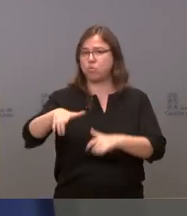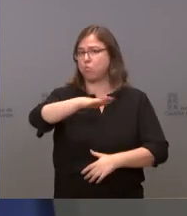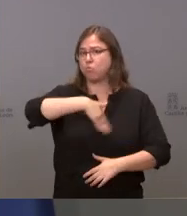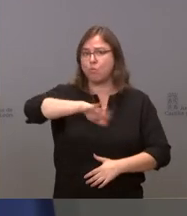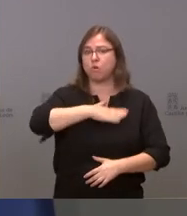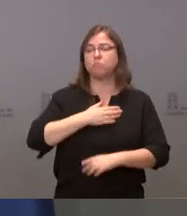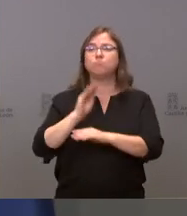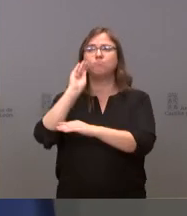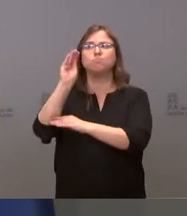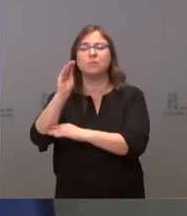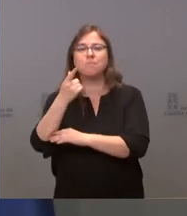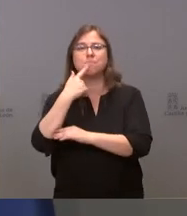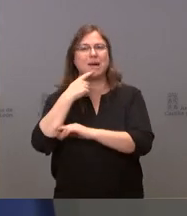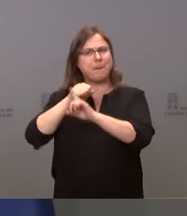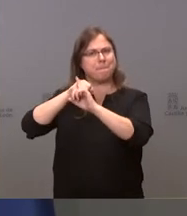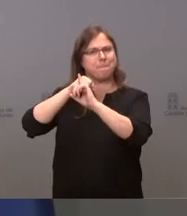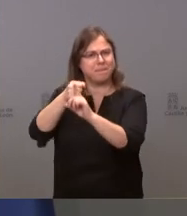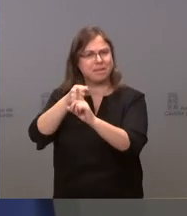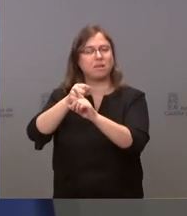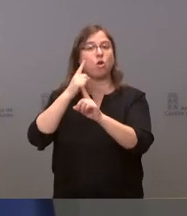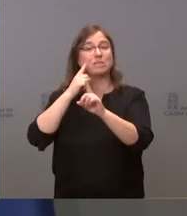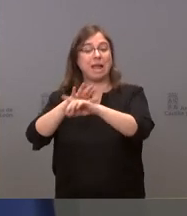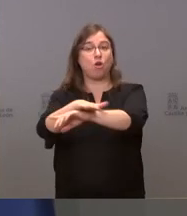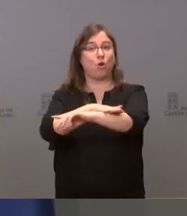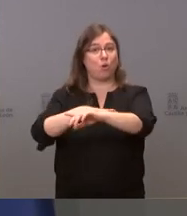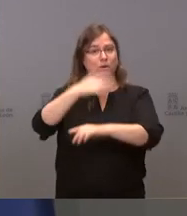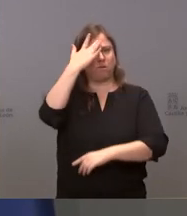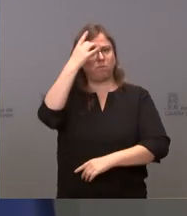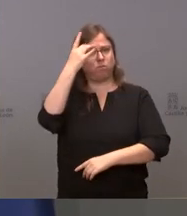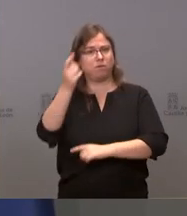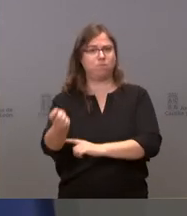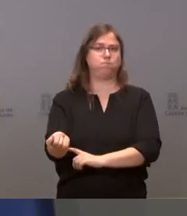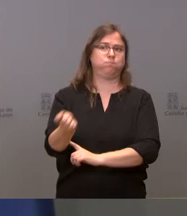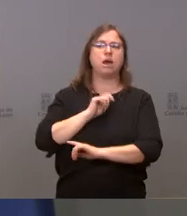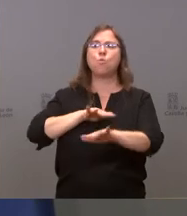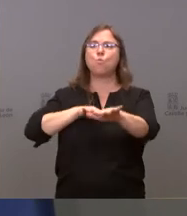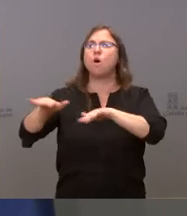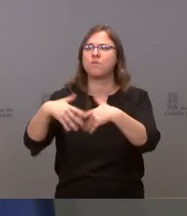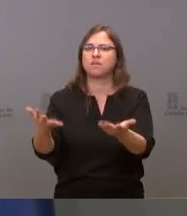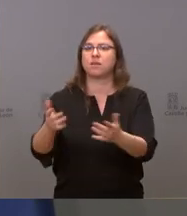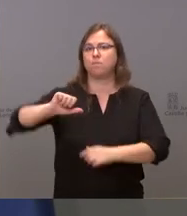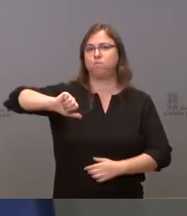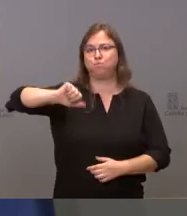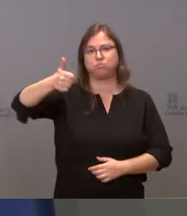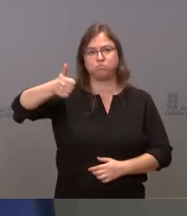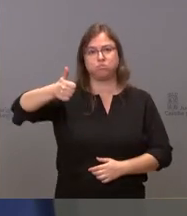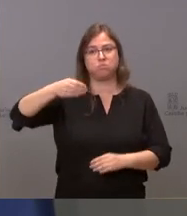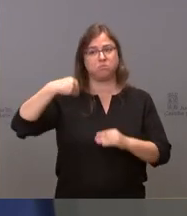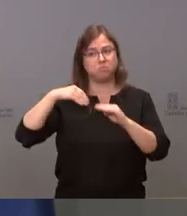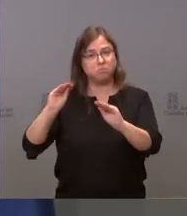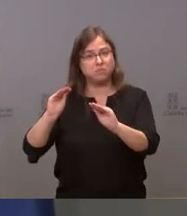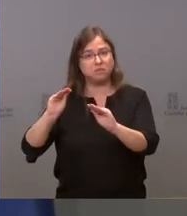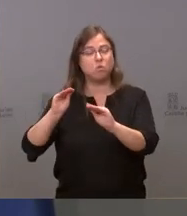incrementar esa presión, para conseguir que el Gobierno definitivamente se mueva y apruebe estas